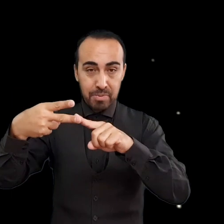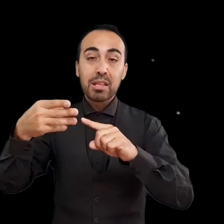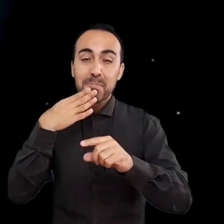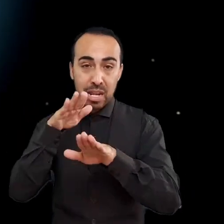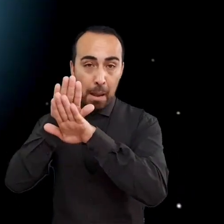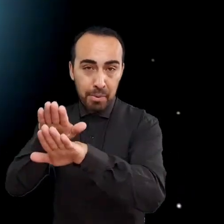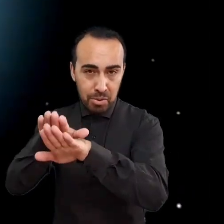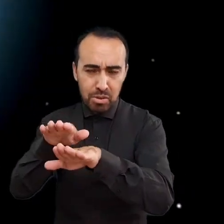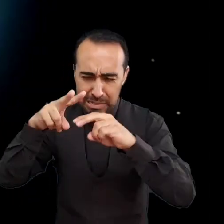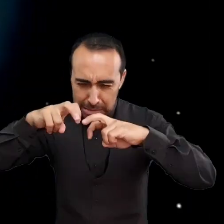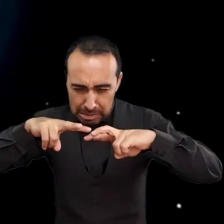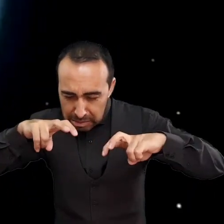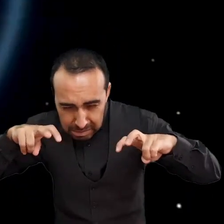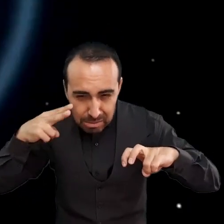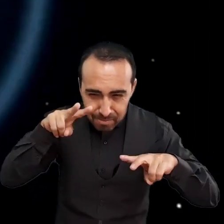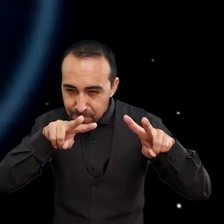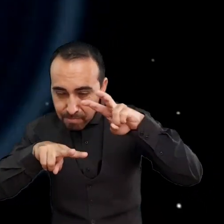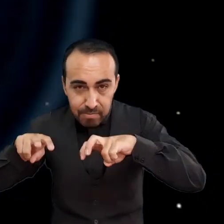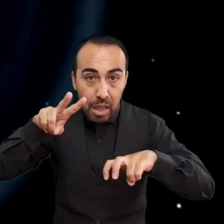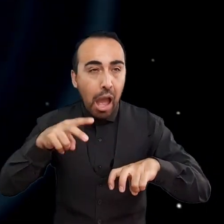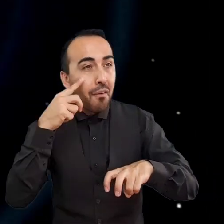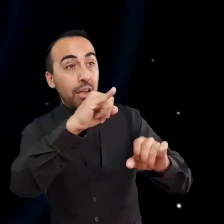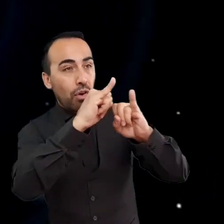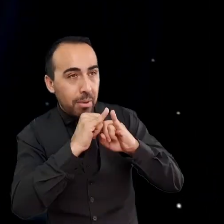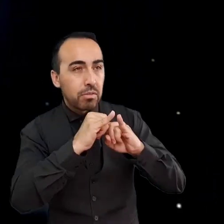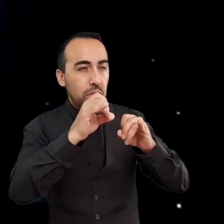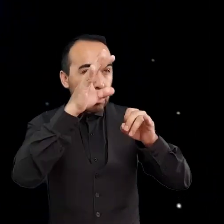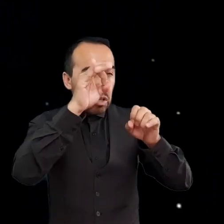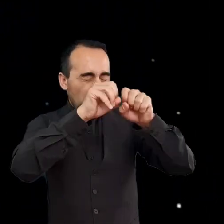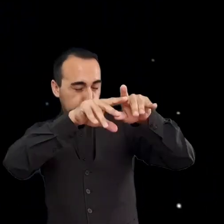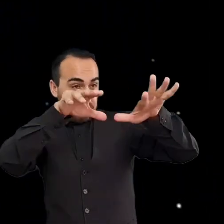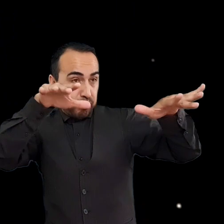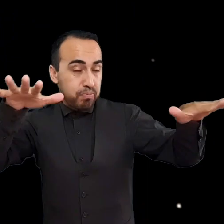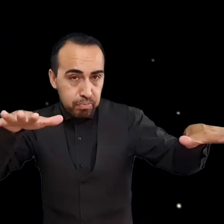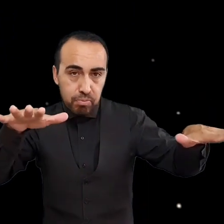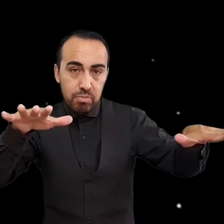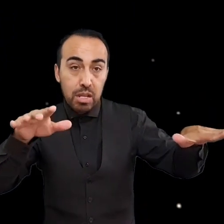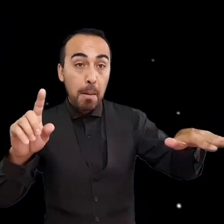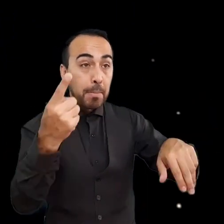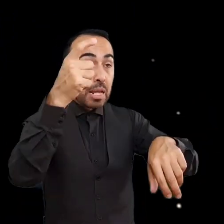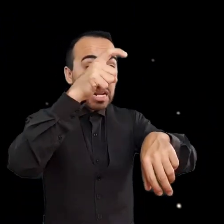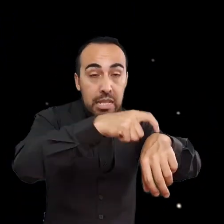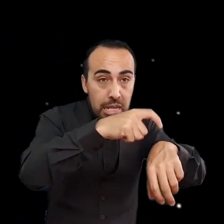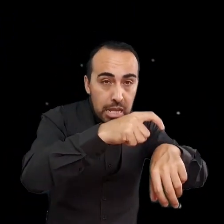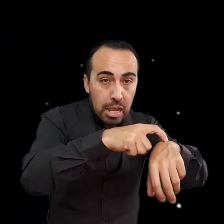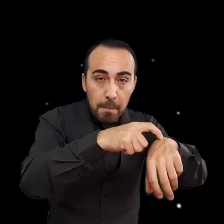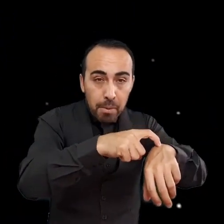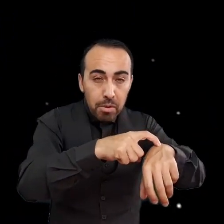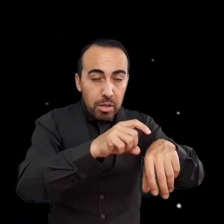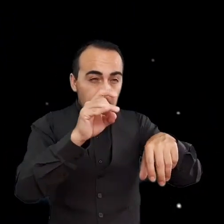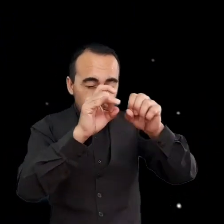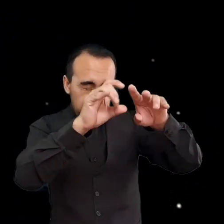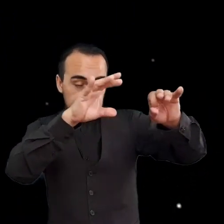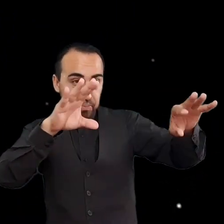explosión. Incluye observadores y teóricos de varias instituciones que aportan los recursos teóricos y